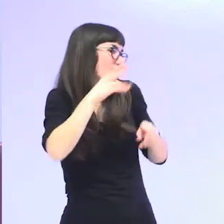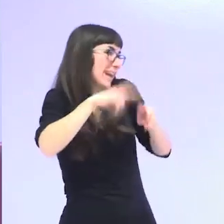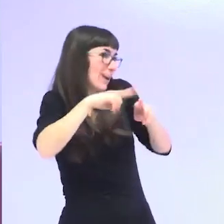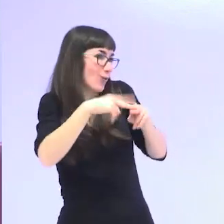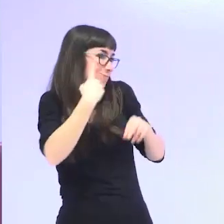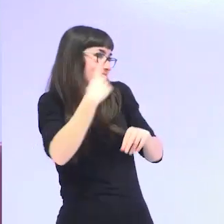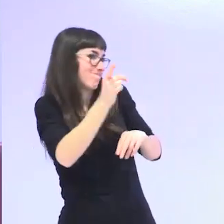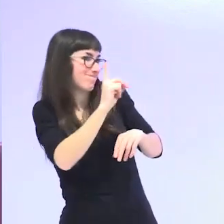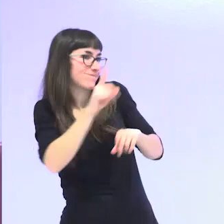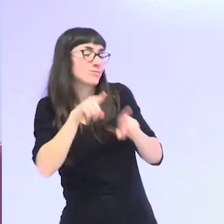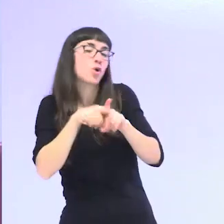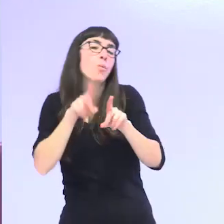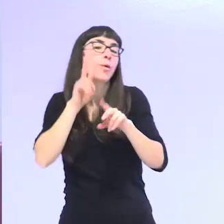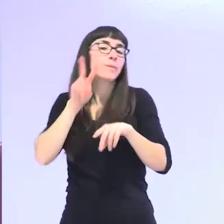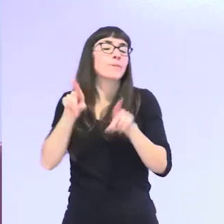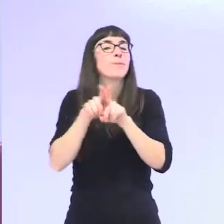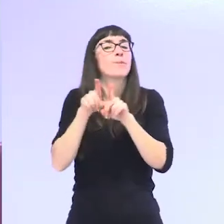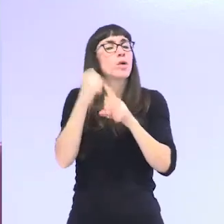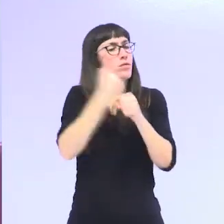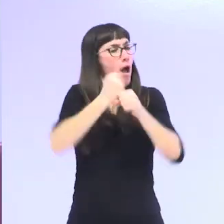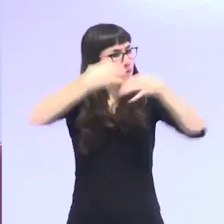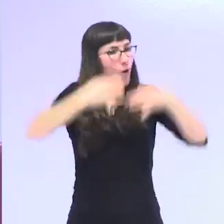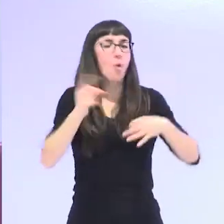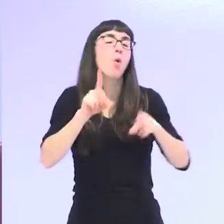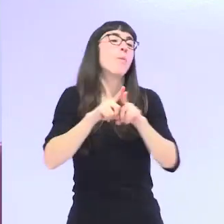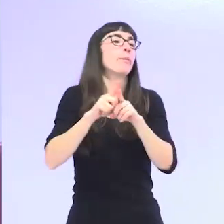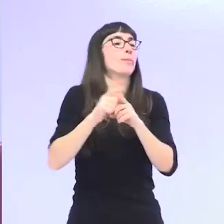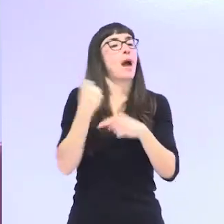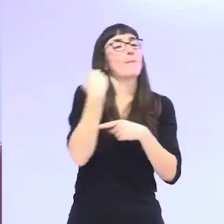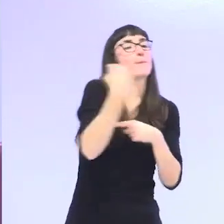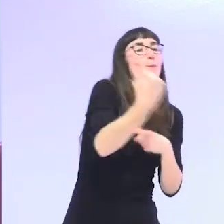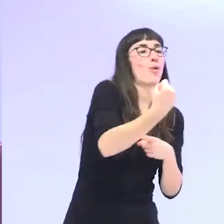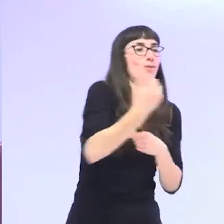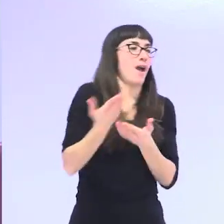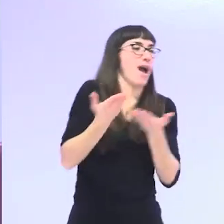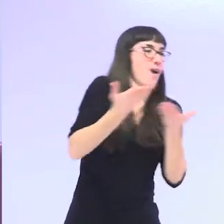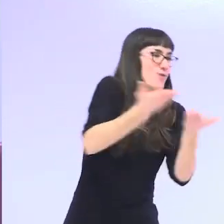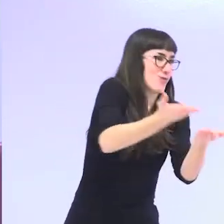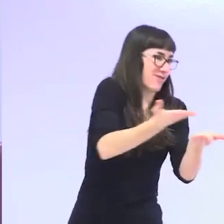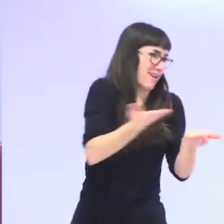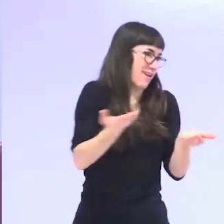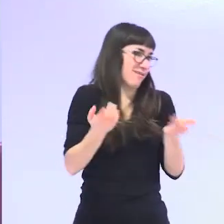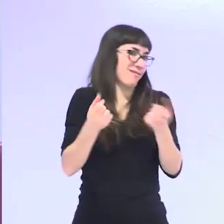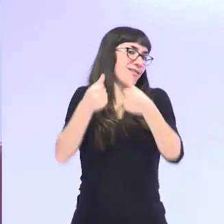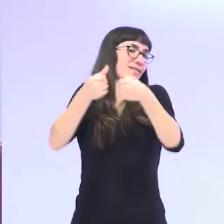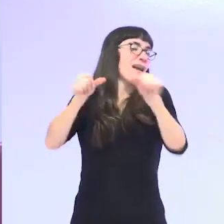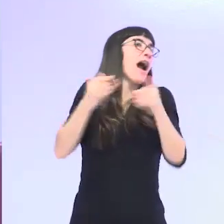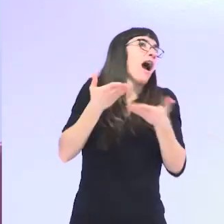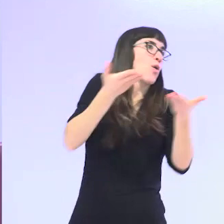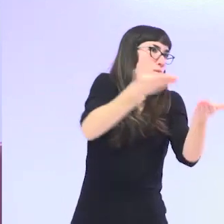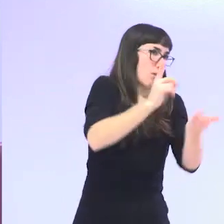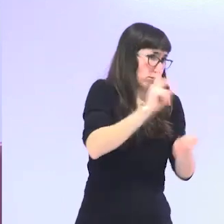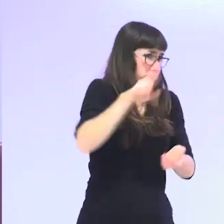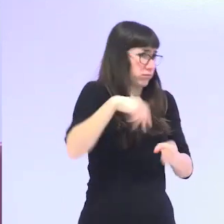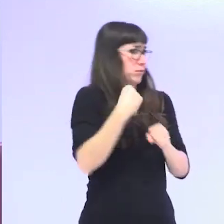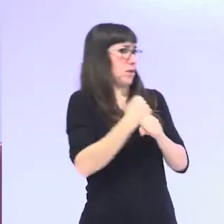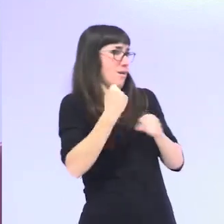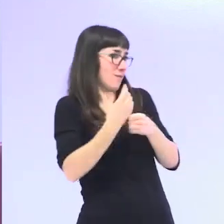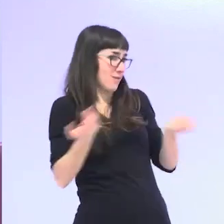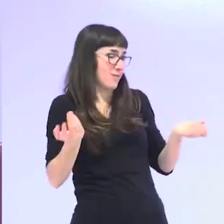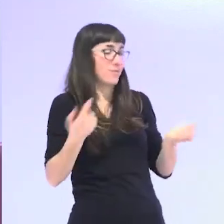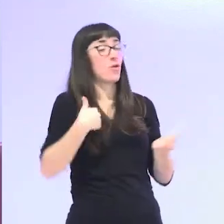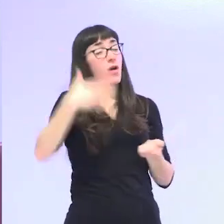como un apoyo y una ayuda cuando yo hice trabajo el trabajo endográfico sobre todo en el ámbito rural yo le decía a muchas mujeres